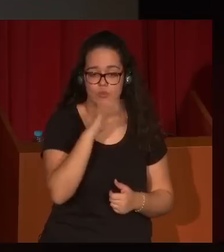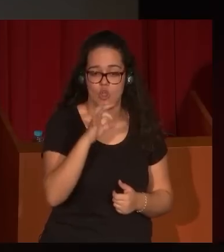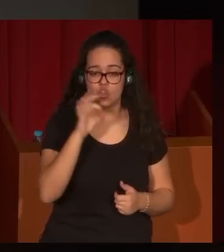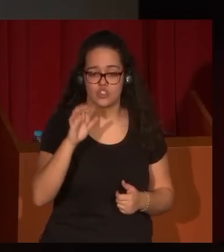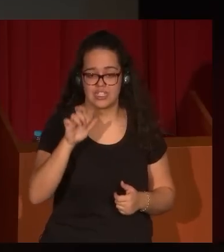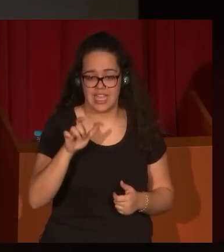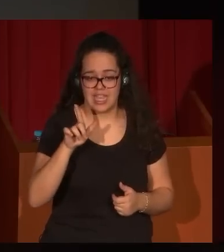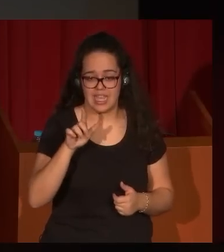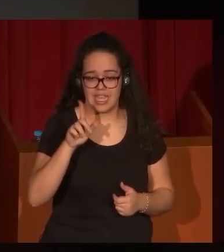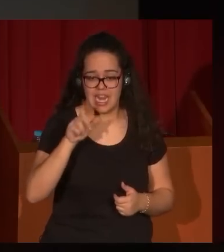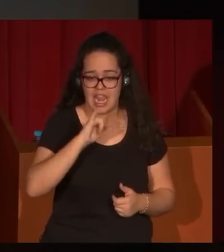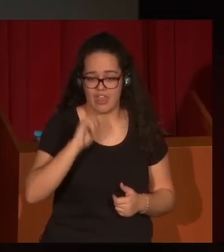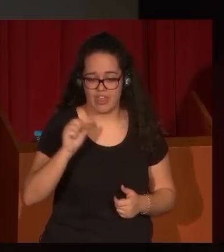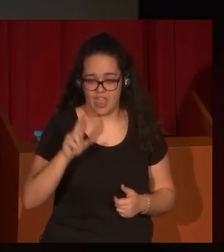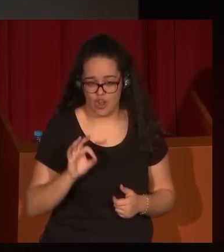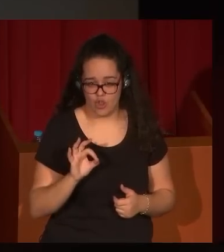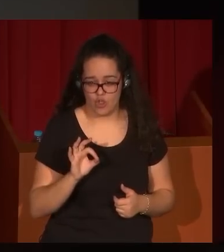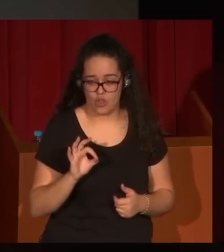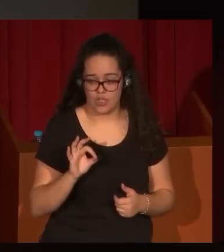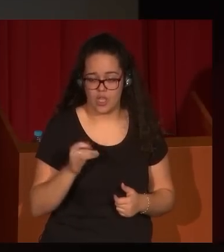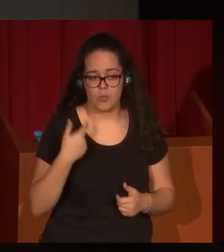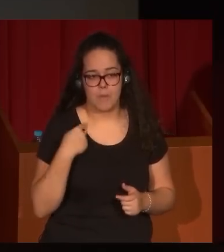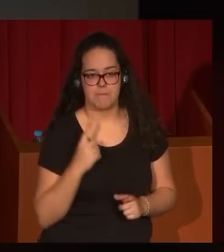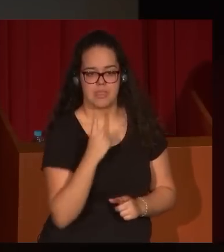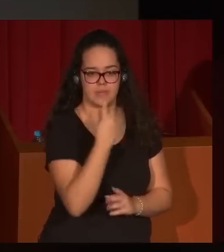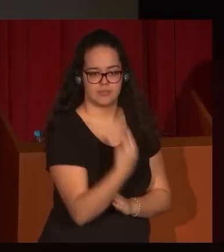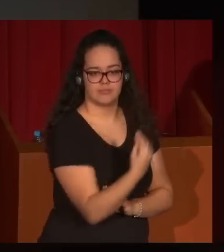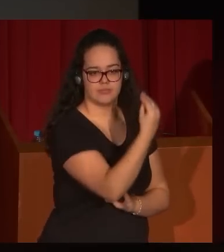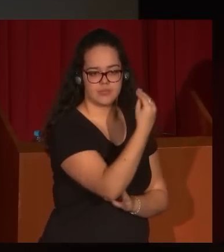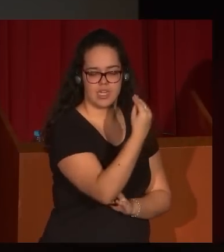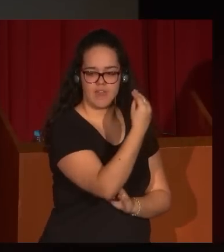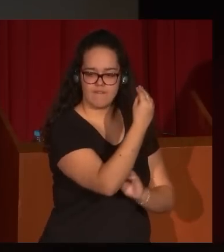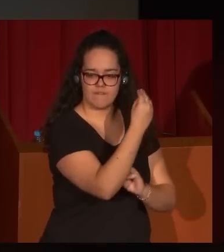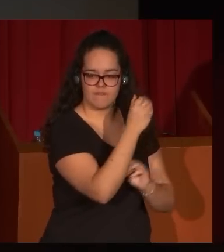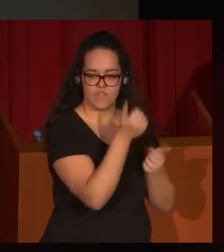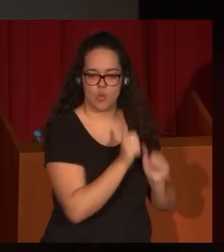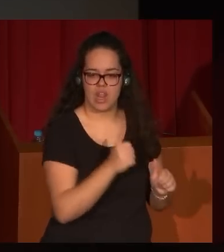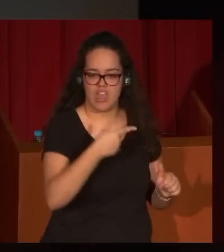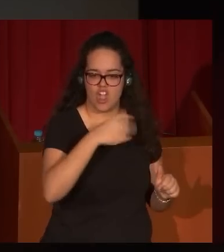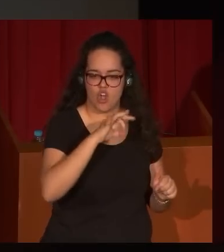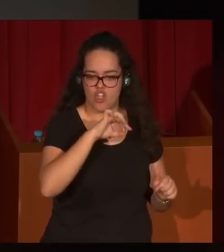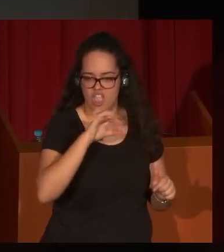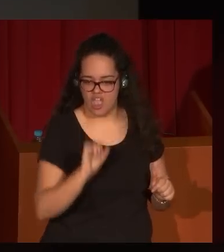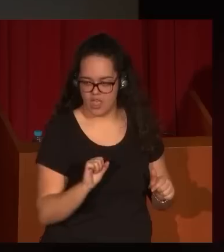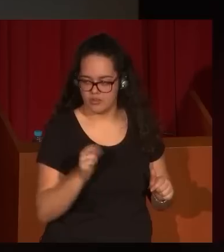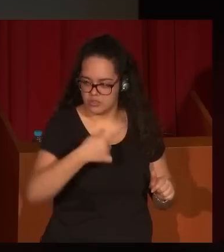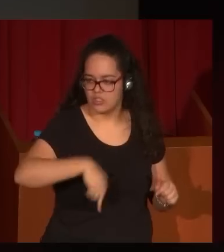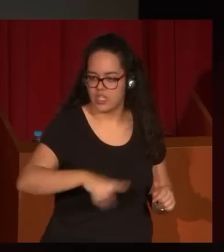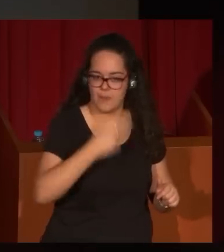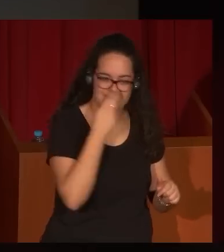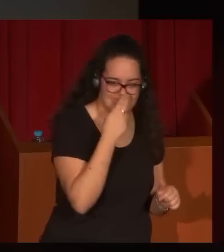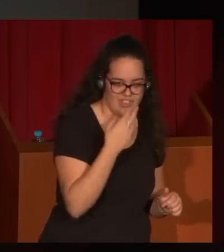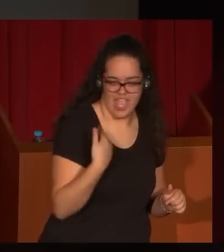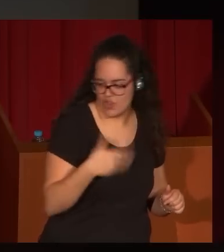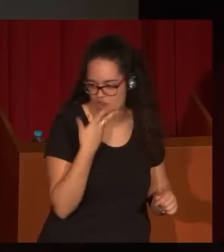primer gran baluarte de la figura de Goya, hace que Goya, como ustedes han visitado y